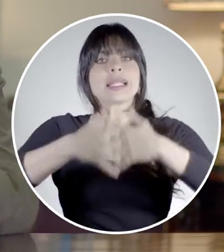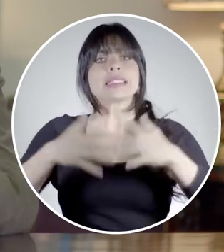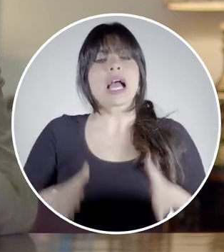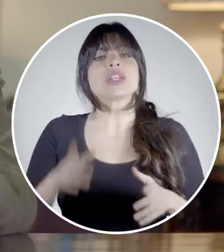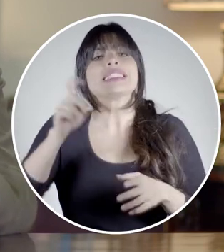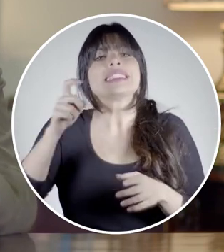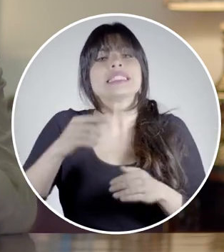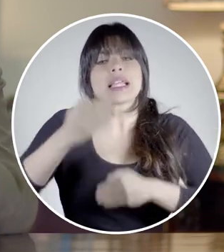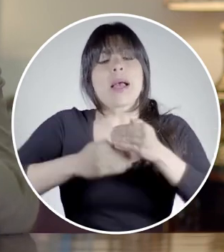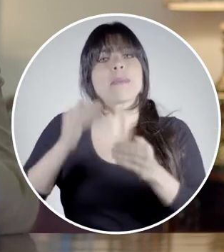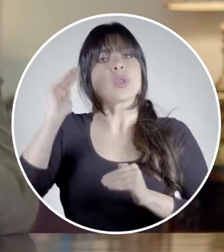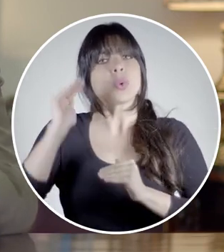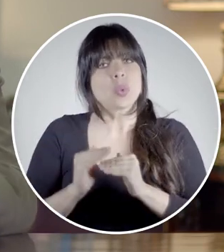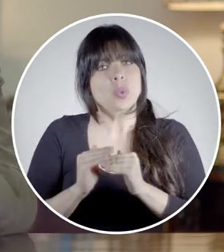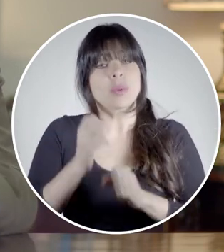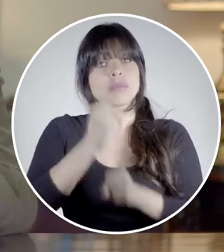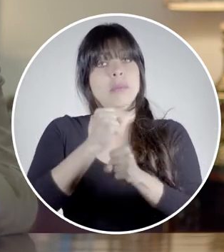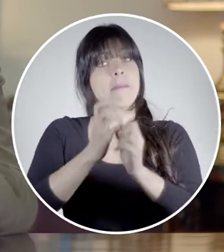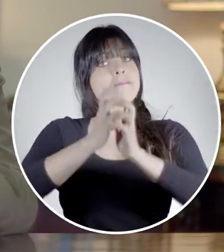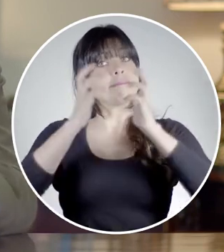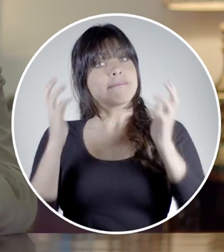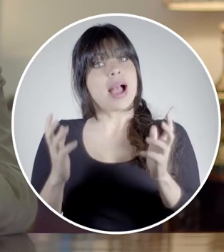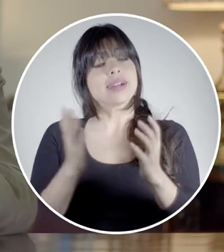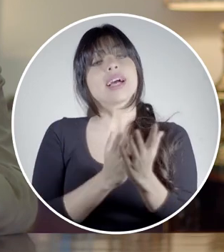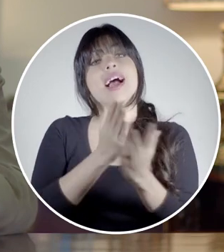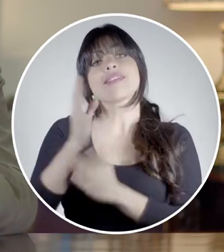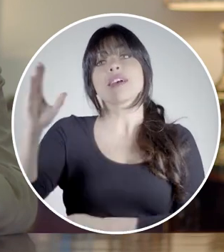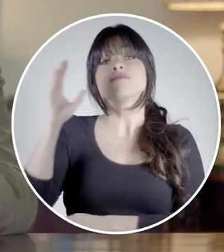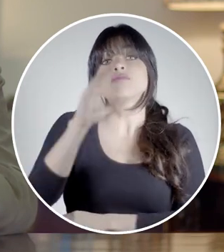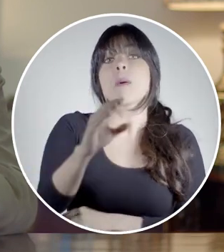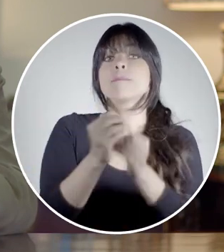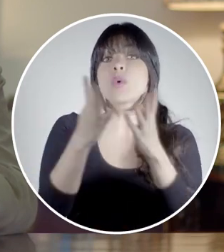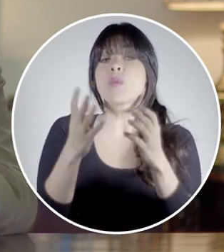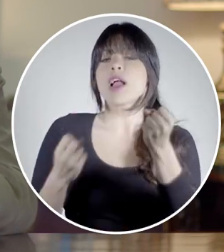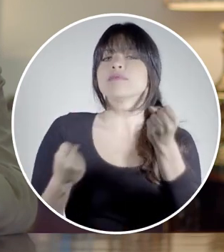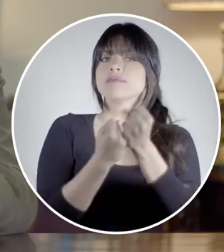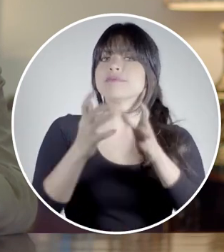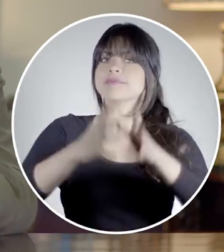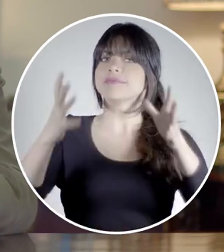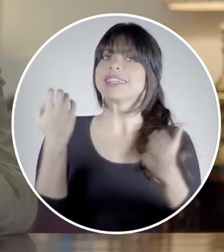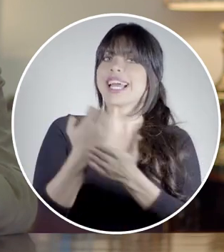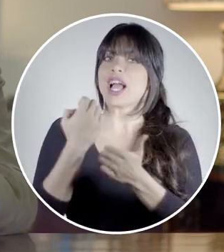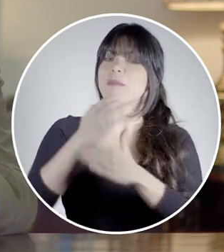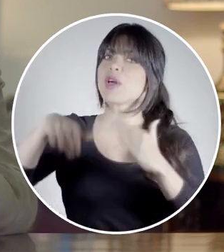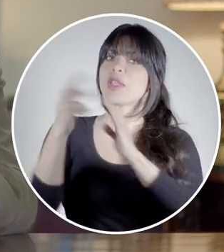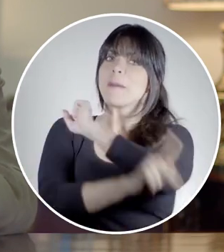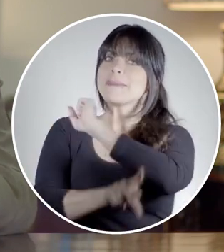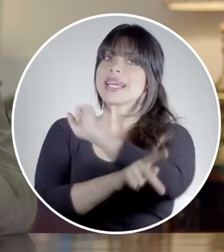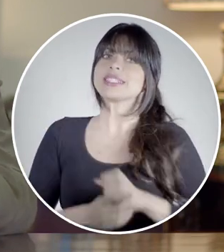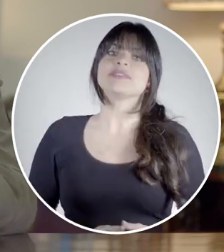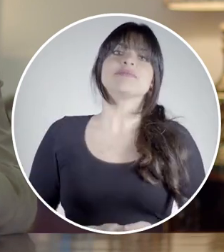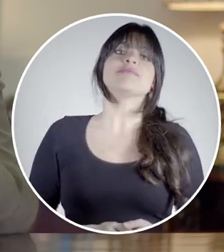reducir trámites, aumentamos el empleo y por medio de la inversión pública impulsamos el crecimiento económico del país.